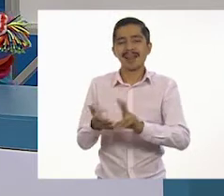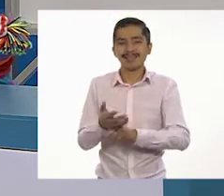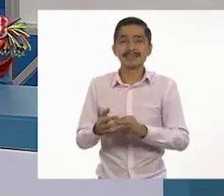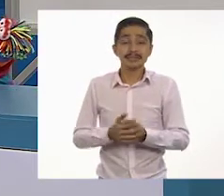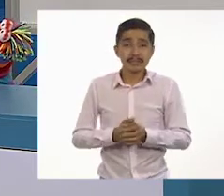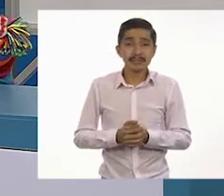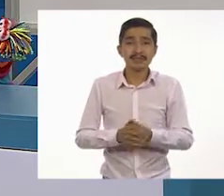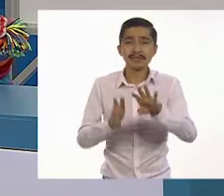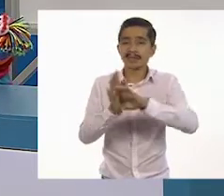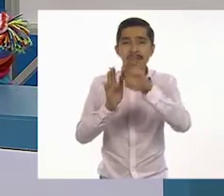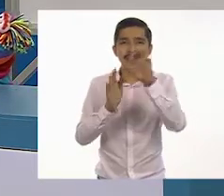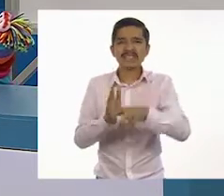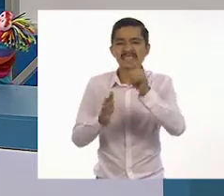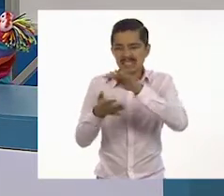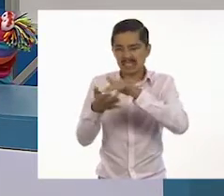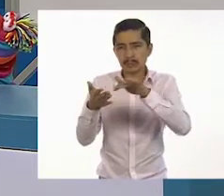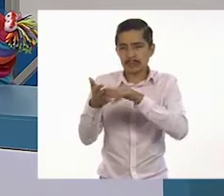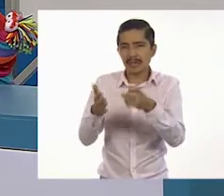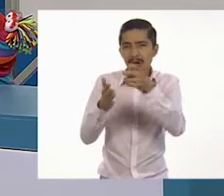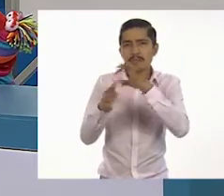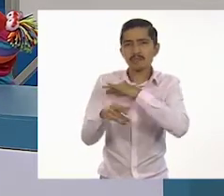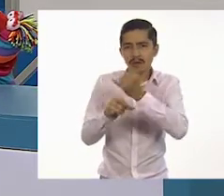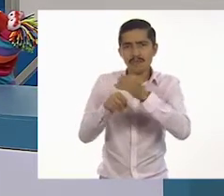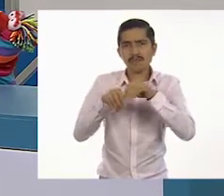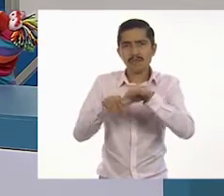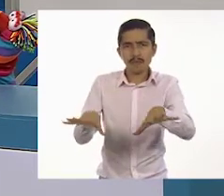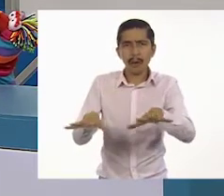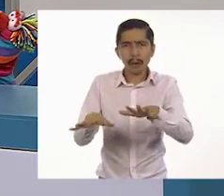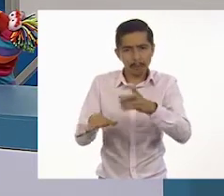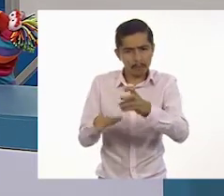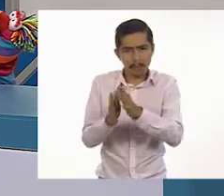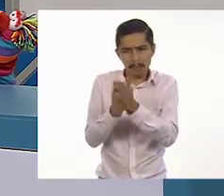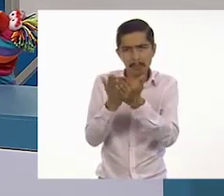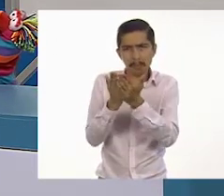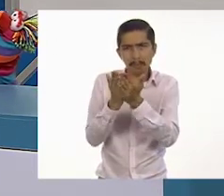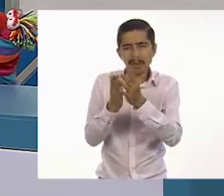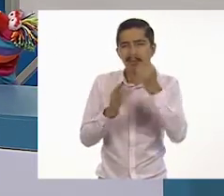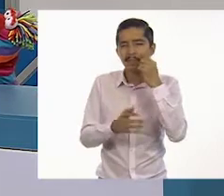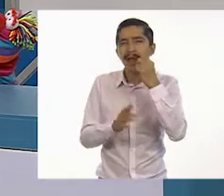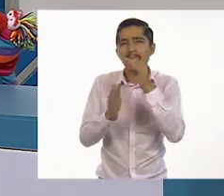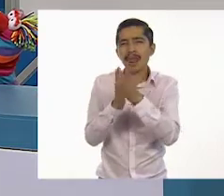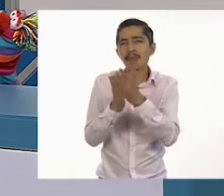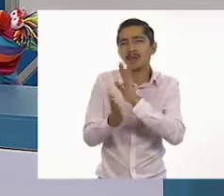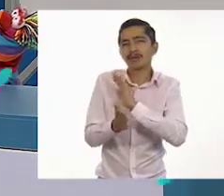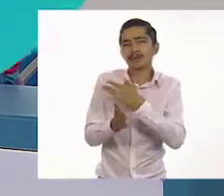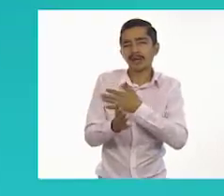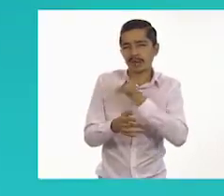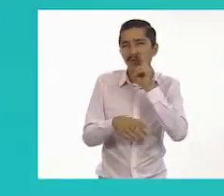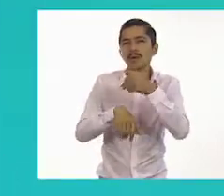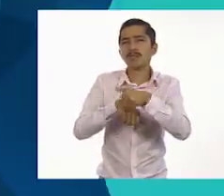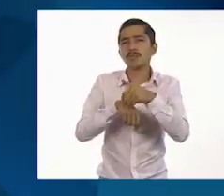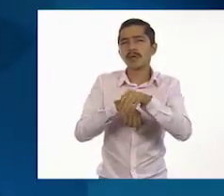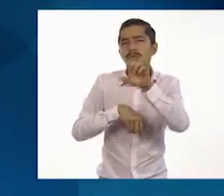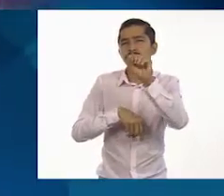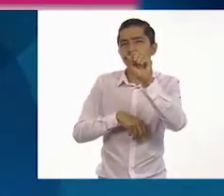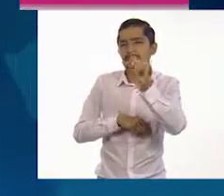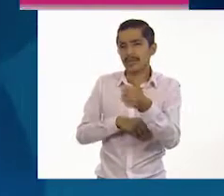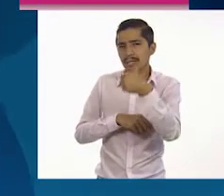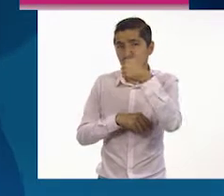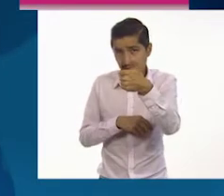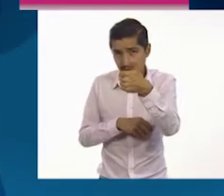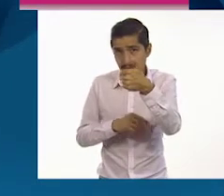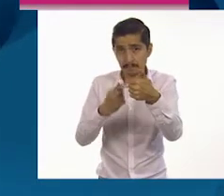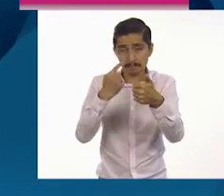ejemplo de un texto que puede ser parte de un boletín informativo. Está en nuestro libro de texto. Véanlo, la página 66,